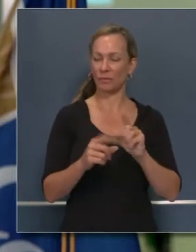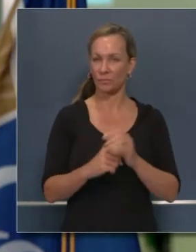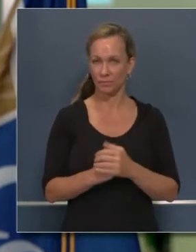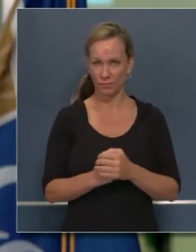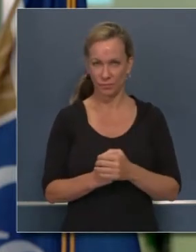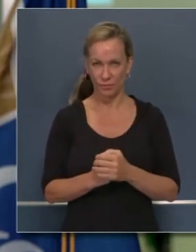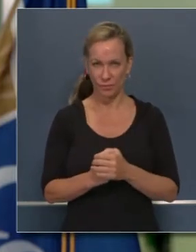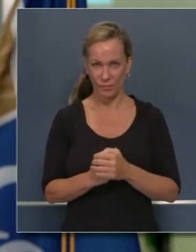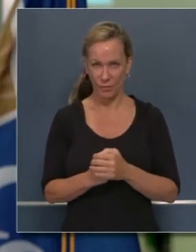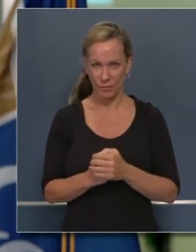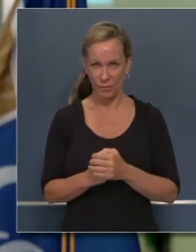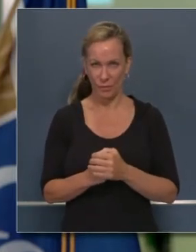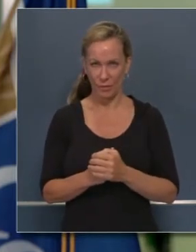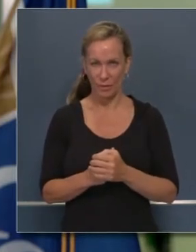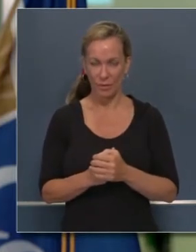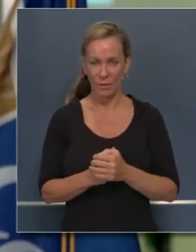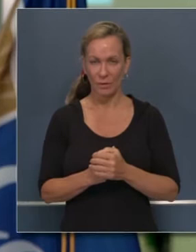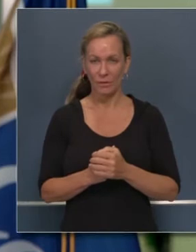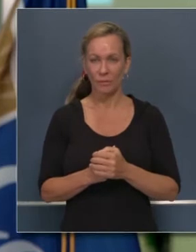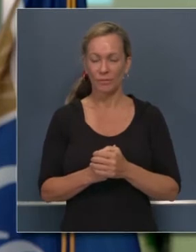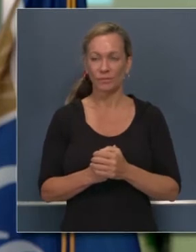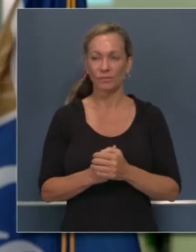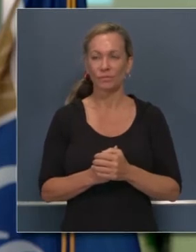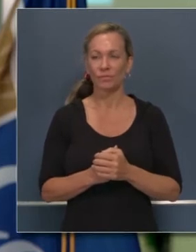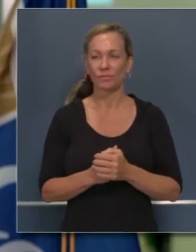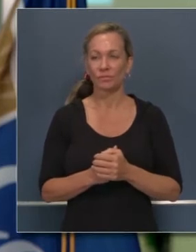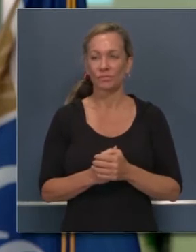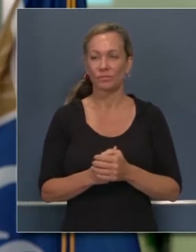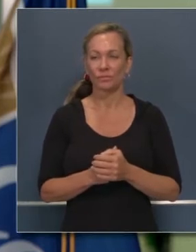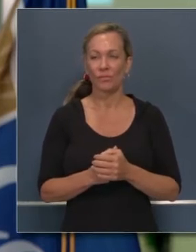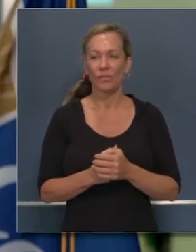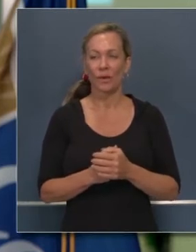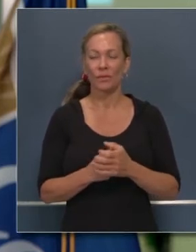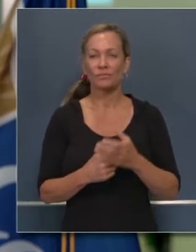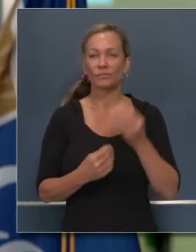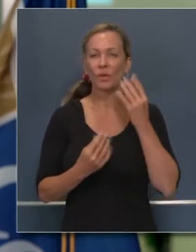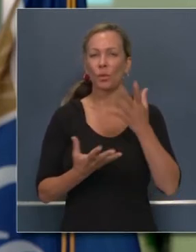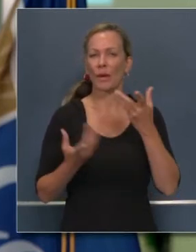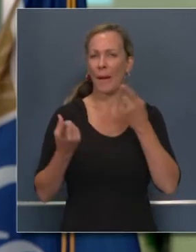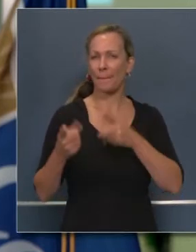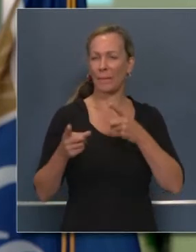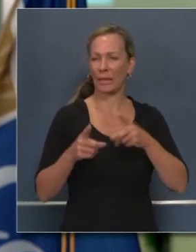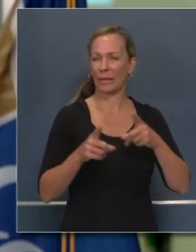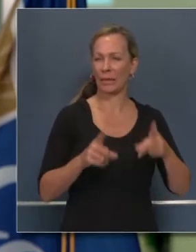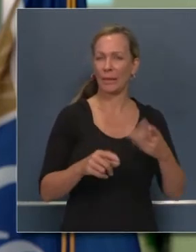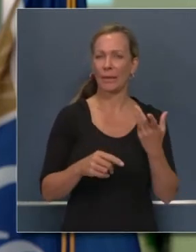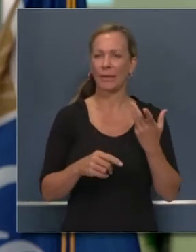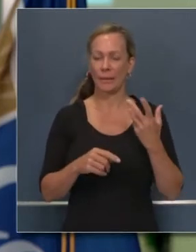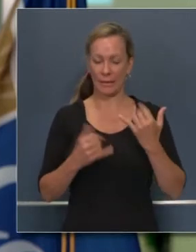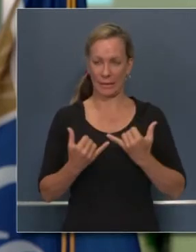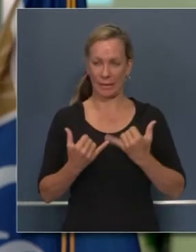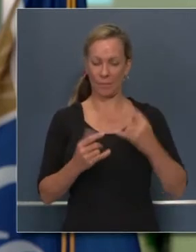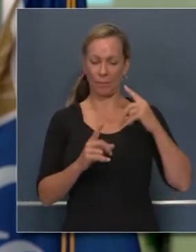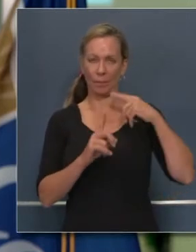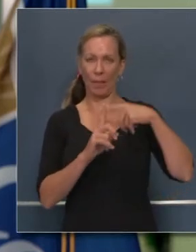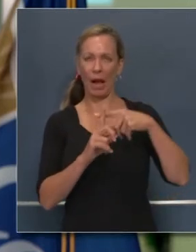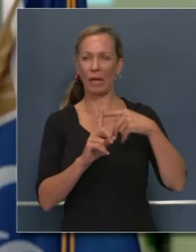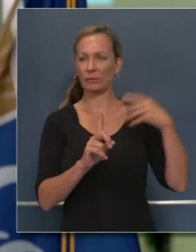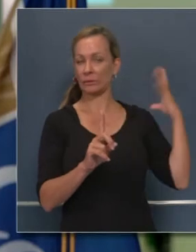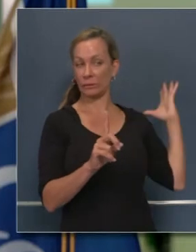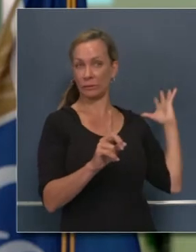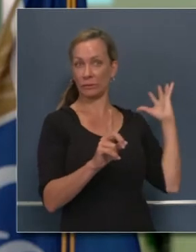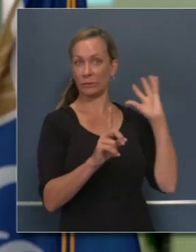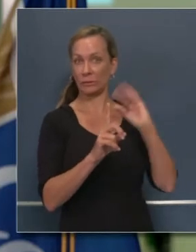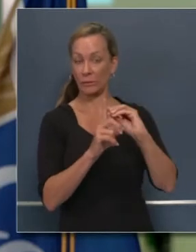en el estado de California para enterarse de dónde estamos, dónde hemos estado y a dónde anticipamos ir durante la